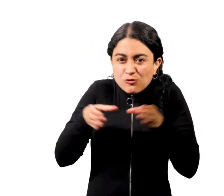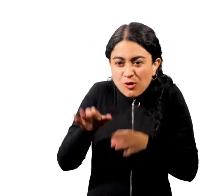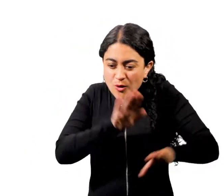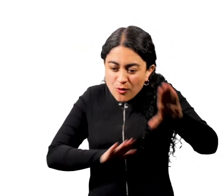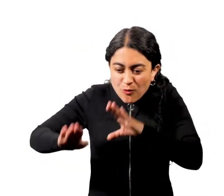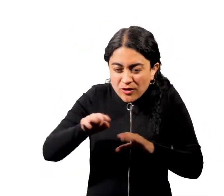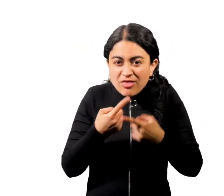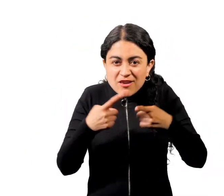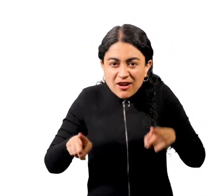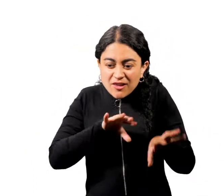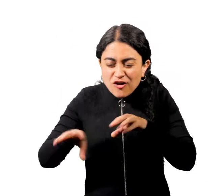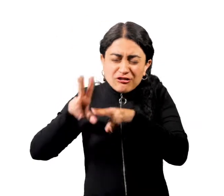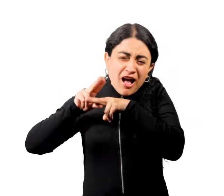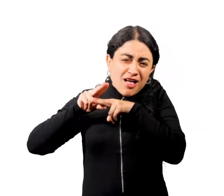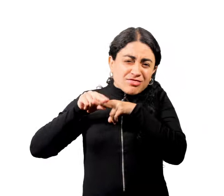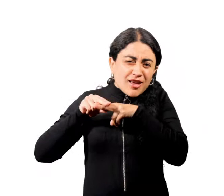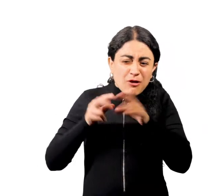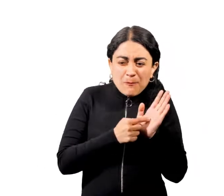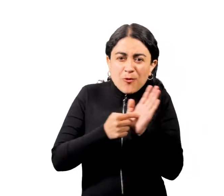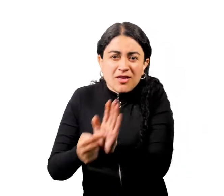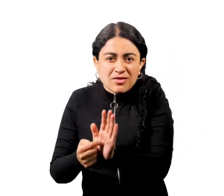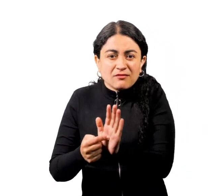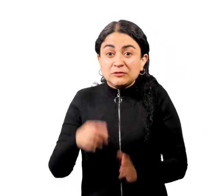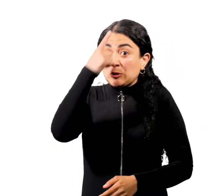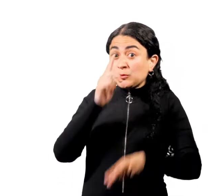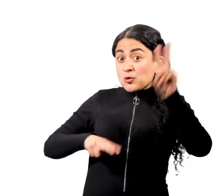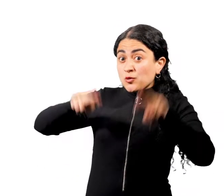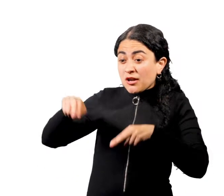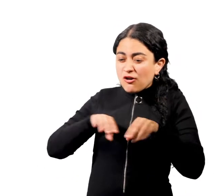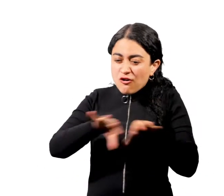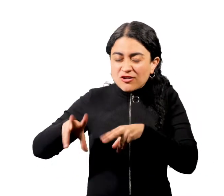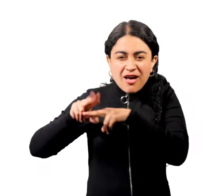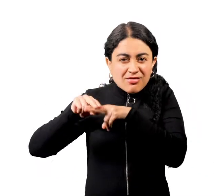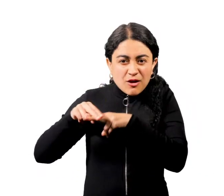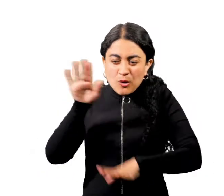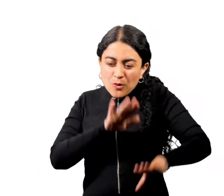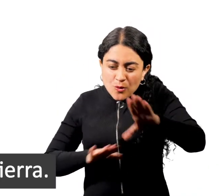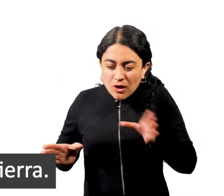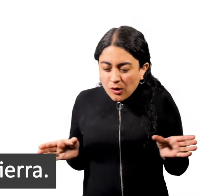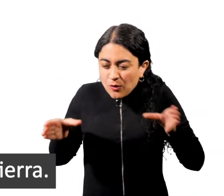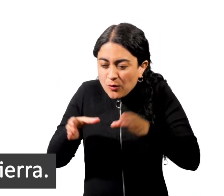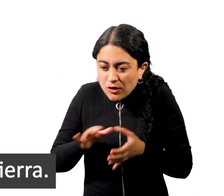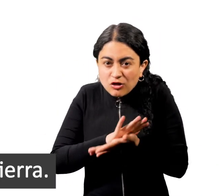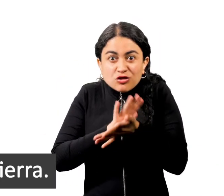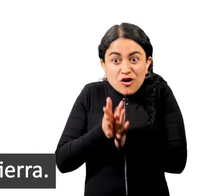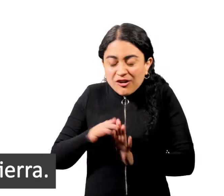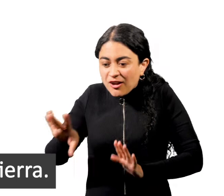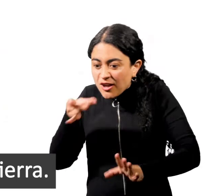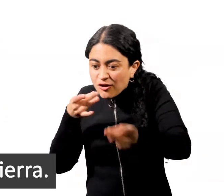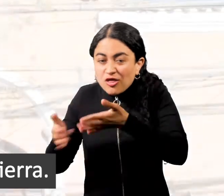objetos que fueron